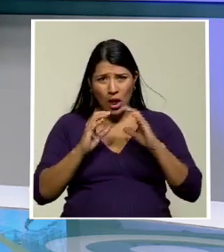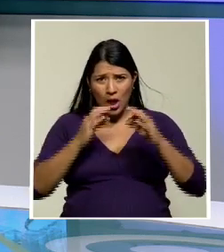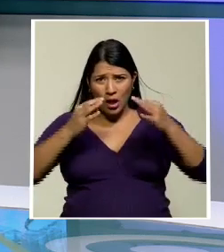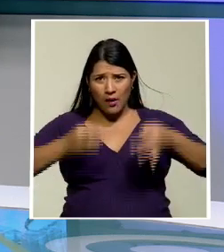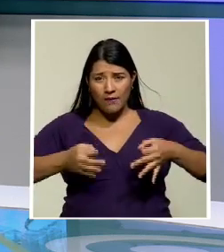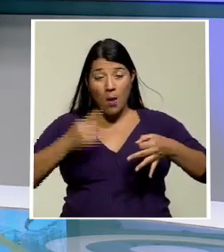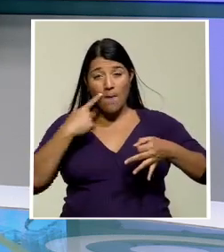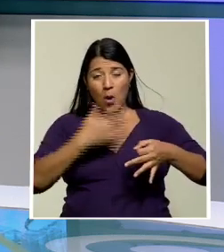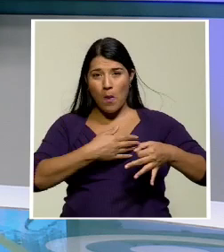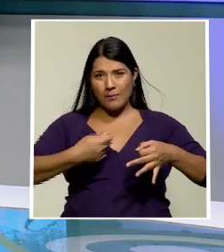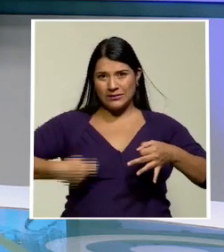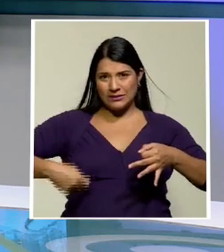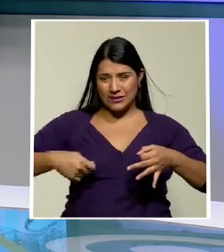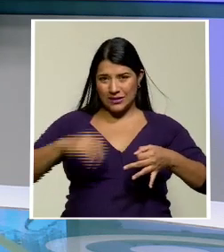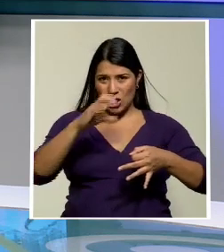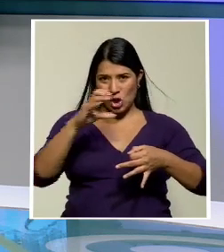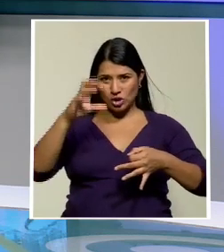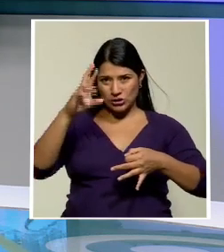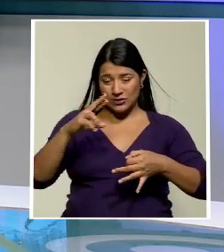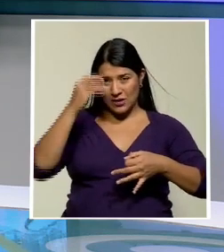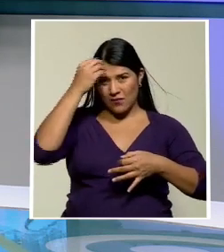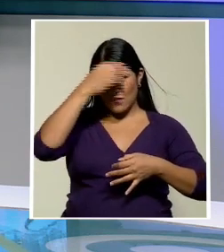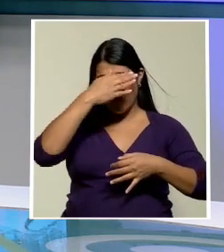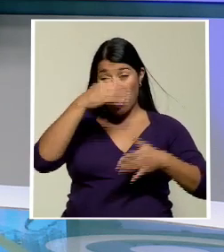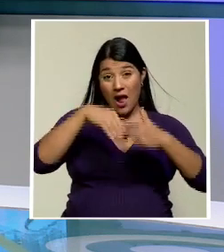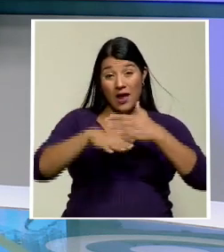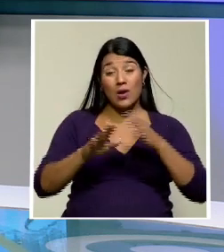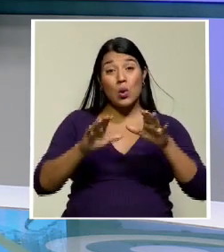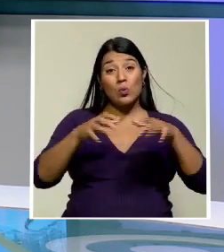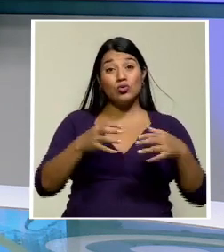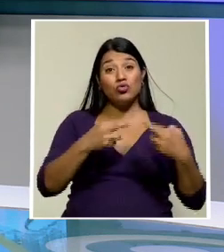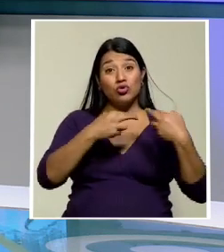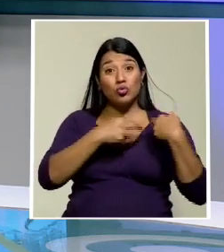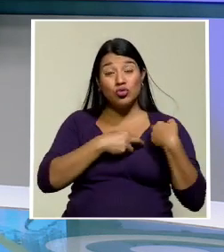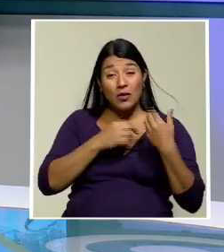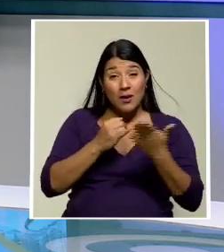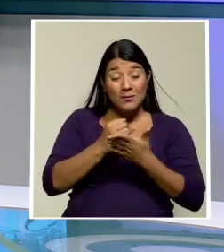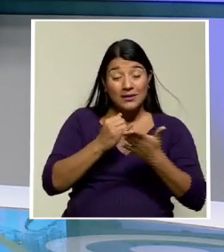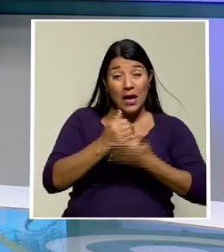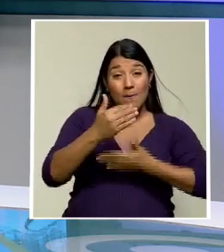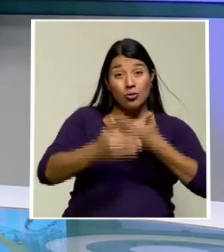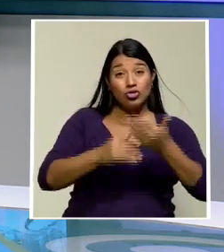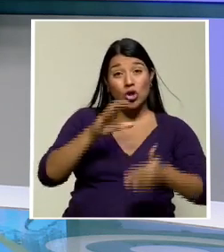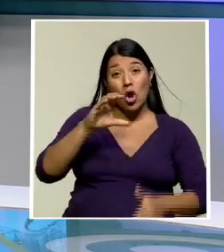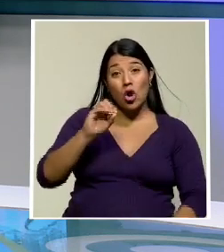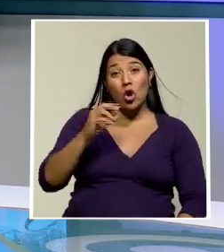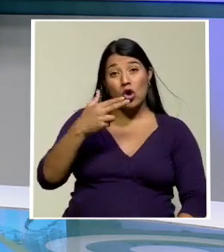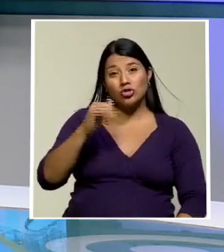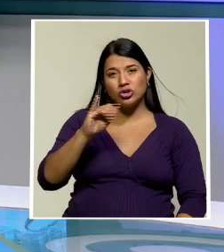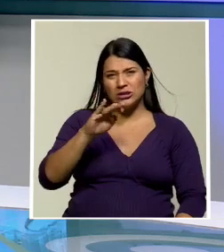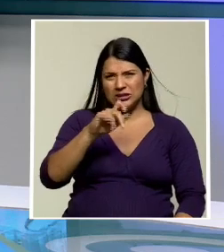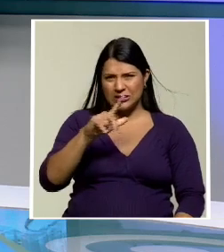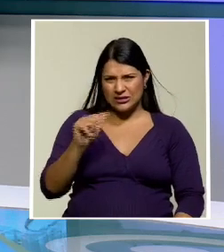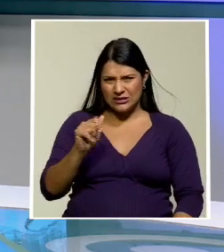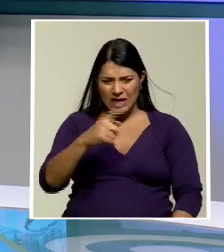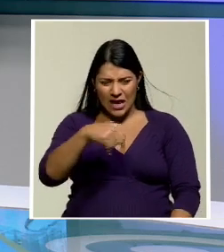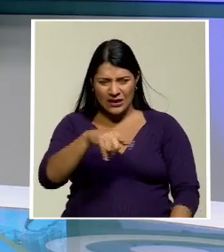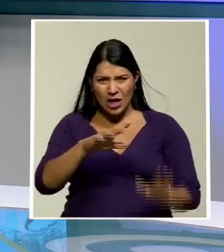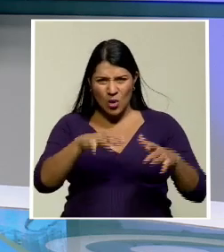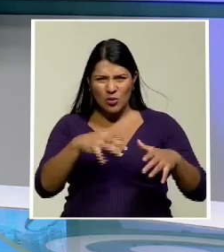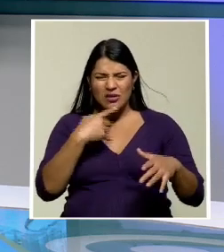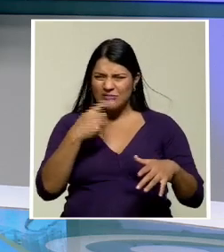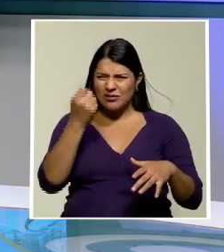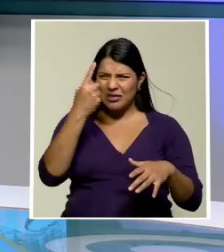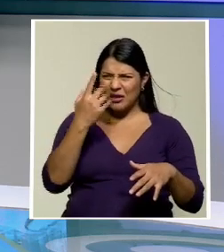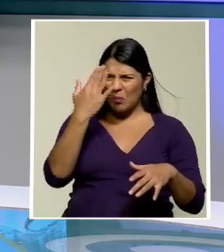del presidente de la República Carlos Alvarado en la comisión que estudia el caso Cochinilla los legisladores dicen no entender por qué este economista